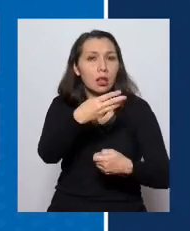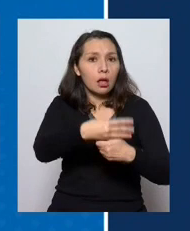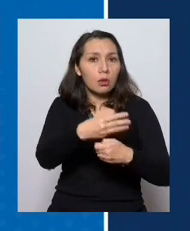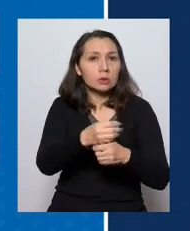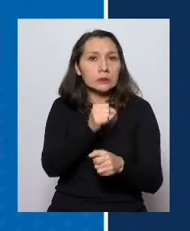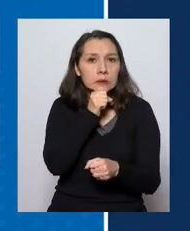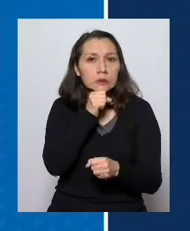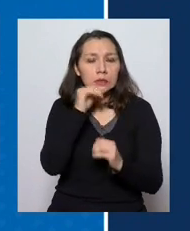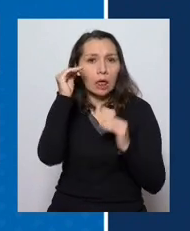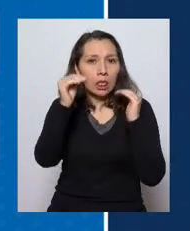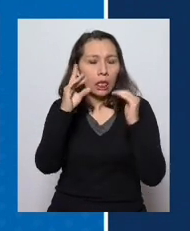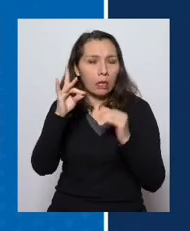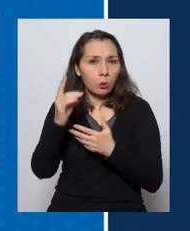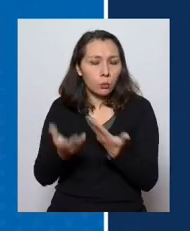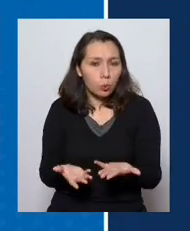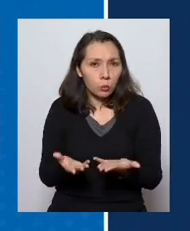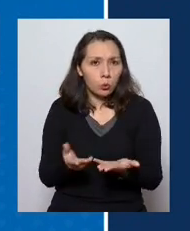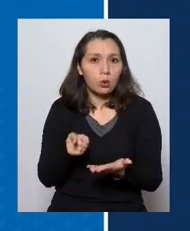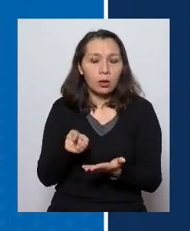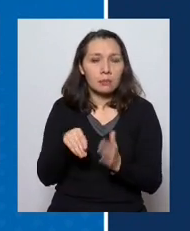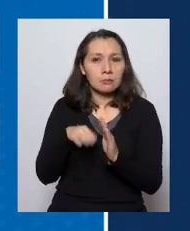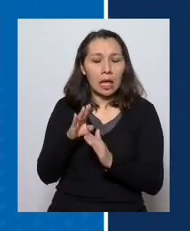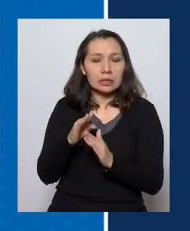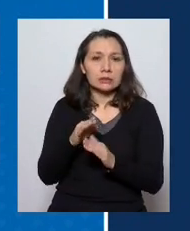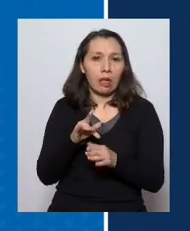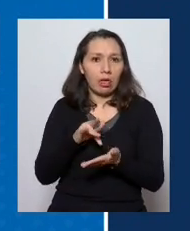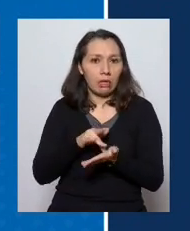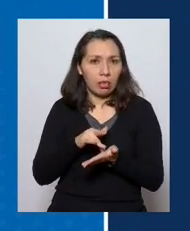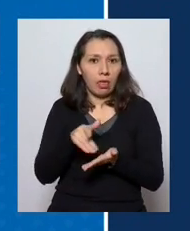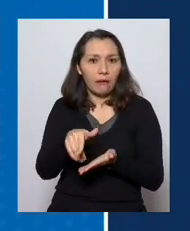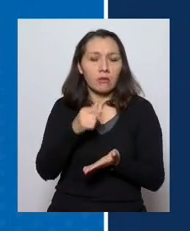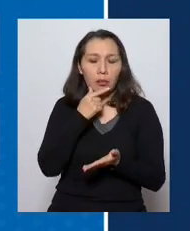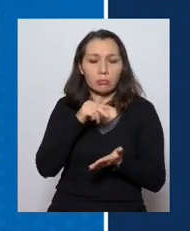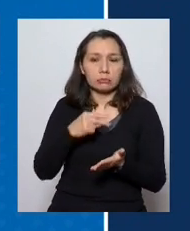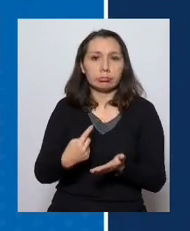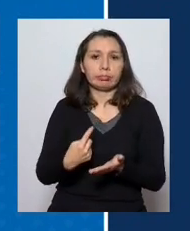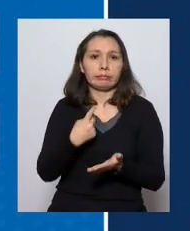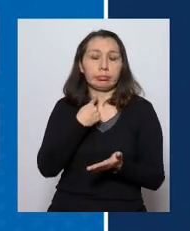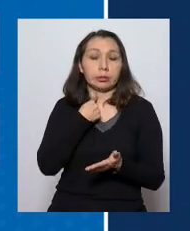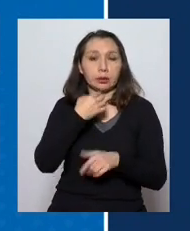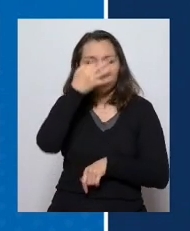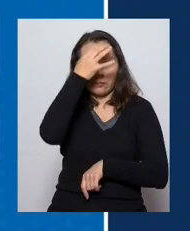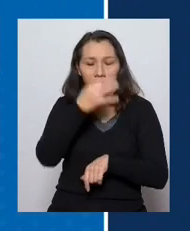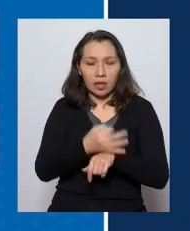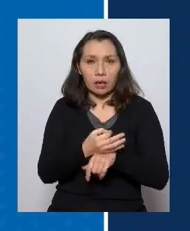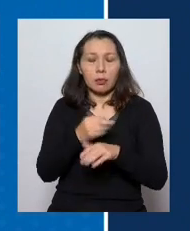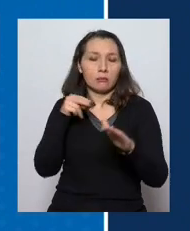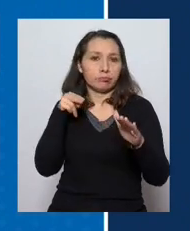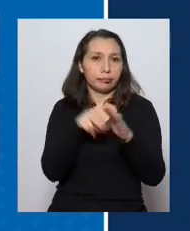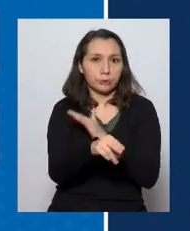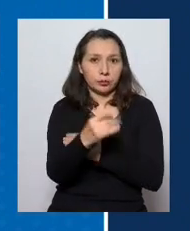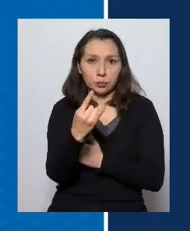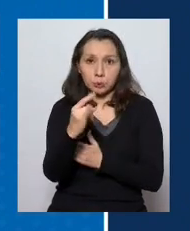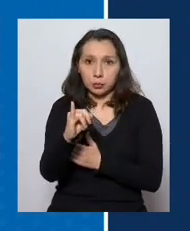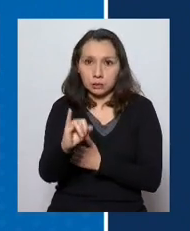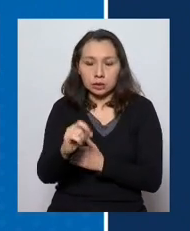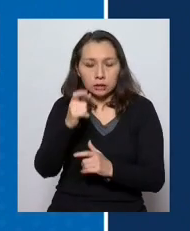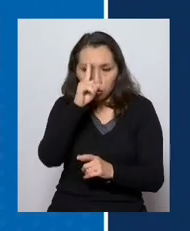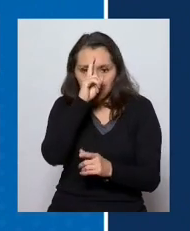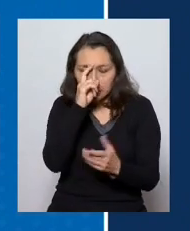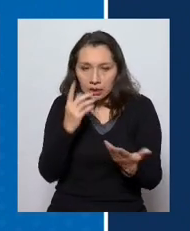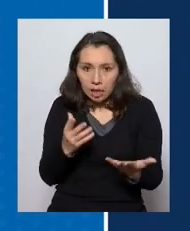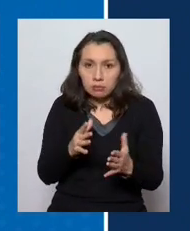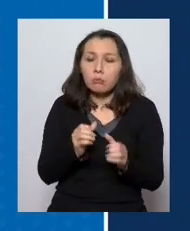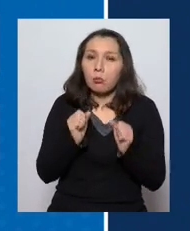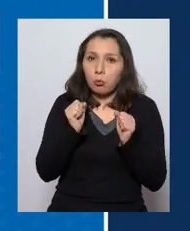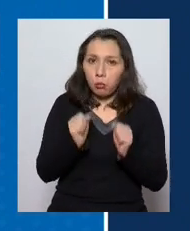Tenemos que pensar en aquellas personas que son más propensas a caer en una unidad de cuidado intensivo y que